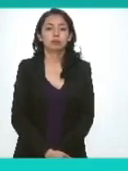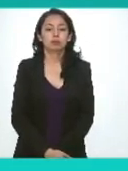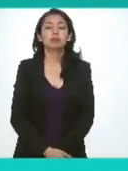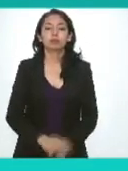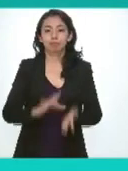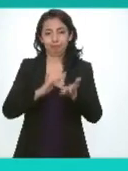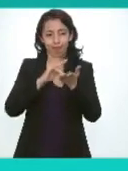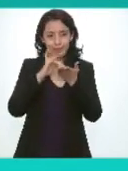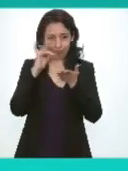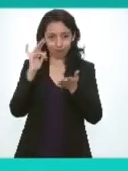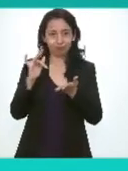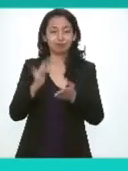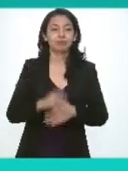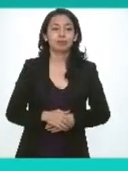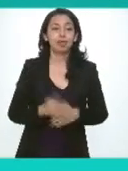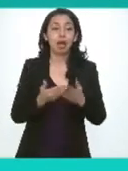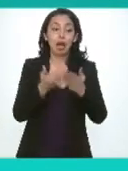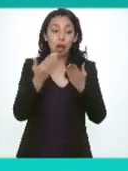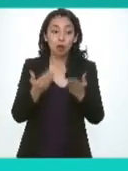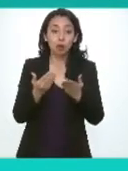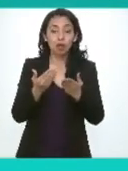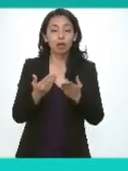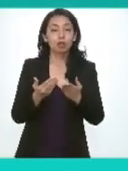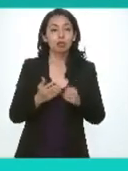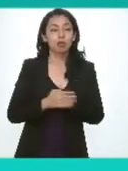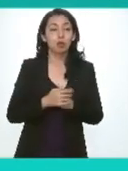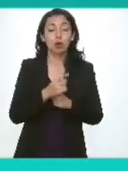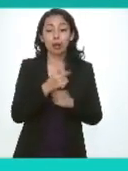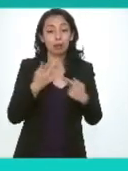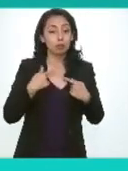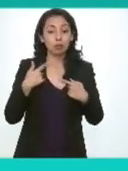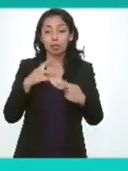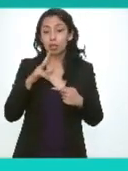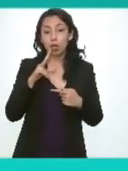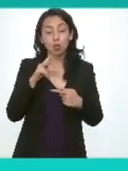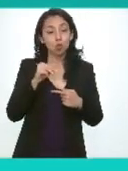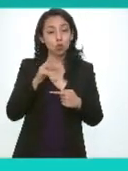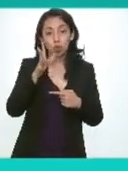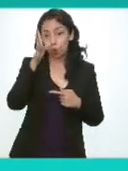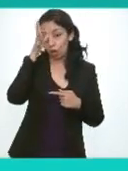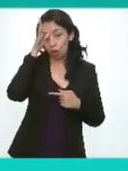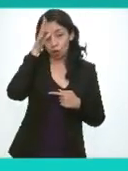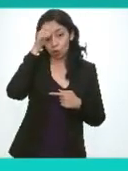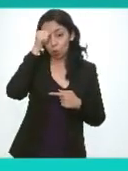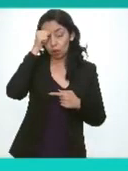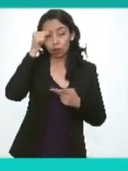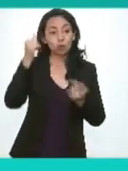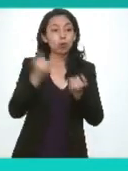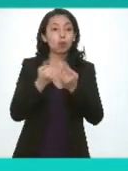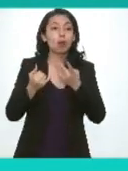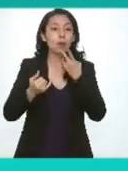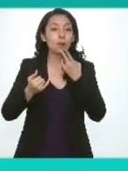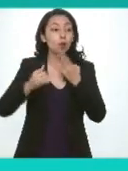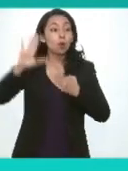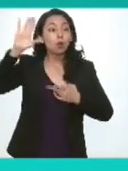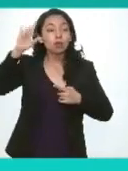gracias ahora le solicito que se manifiesten levantando la mano y verbalmente las personas que están en contra